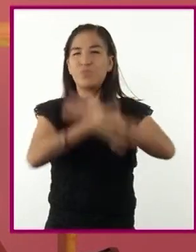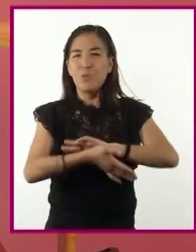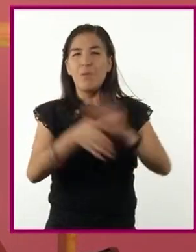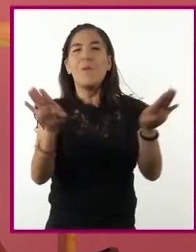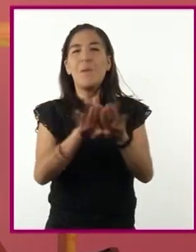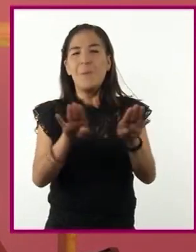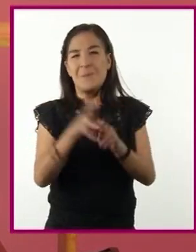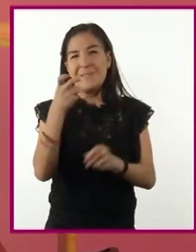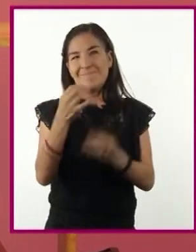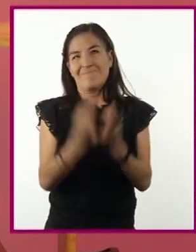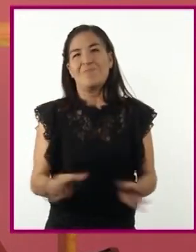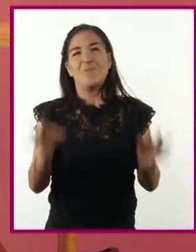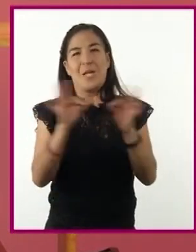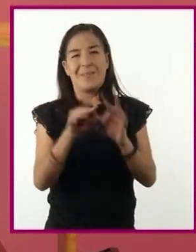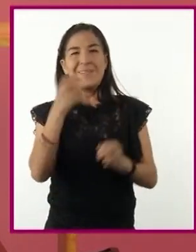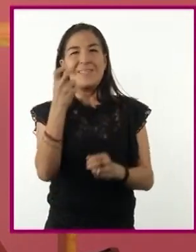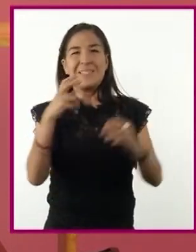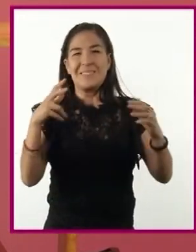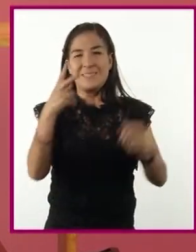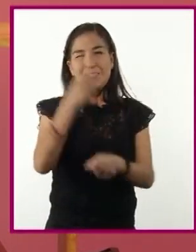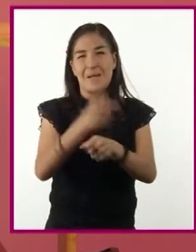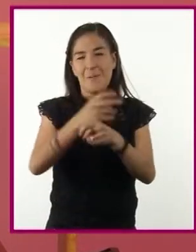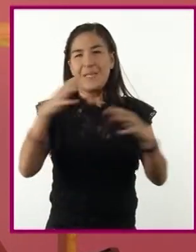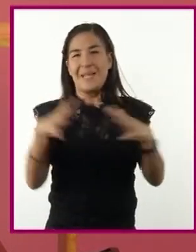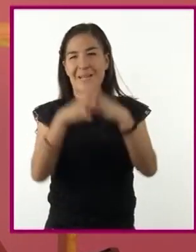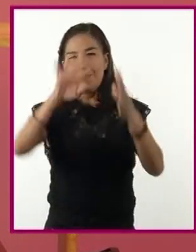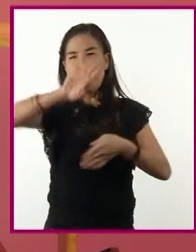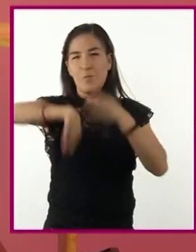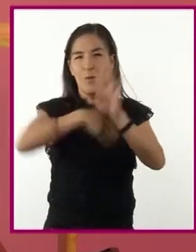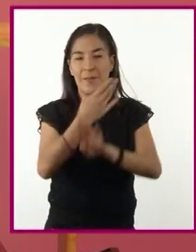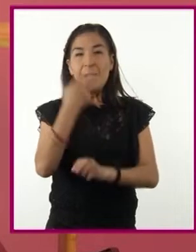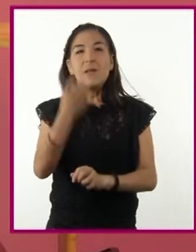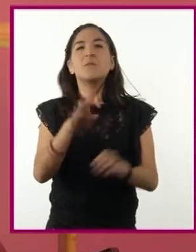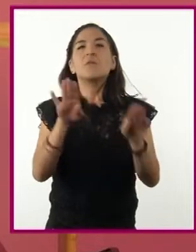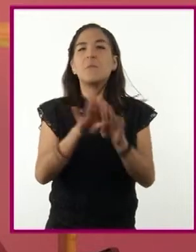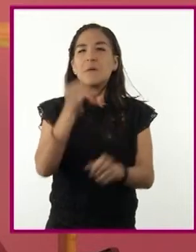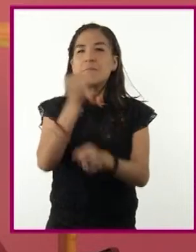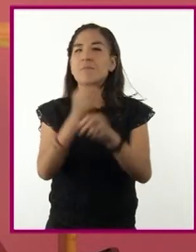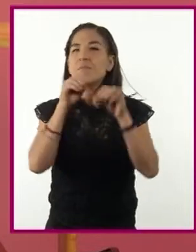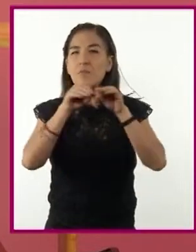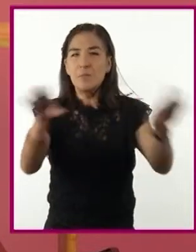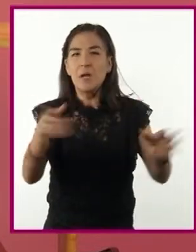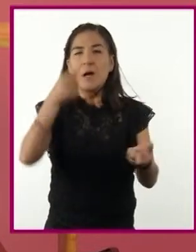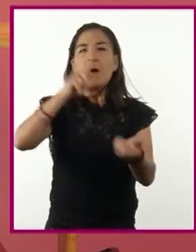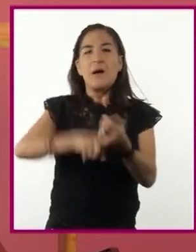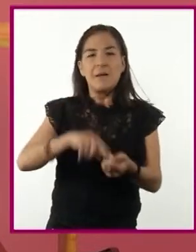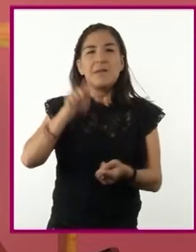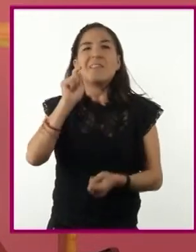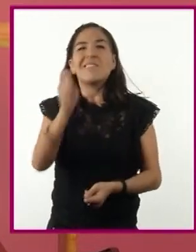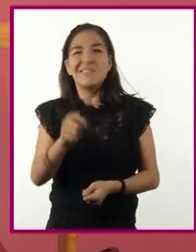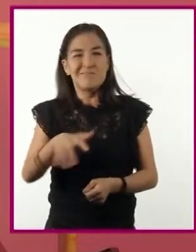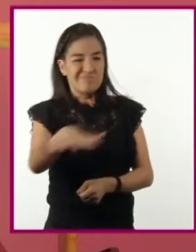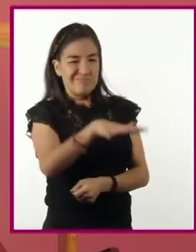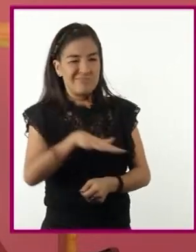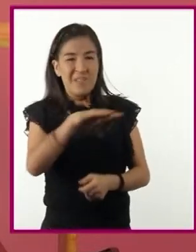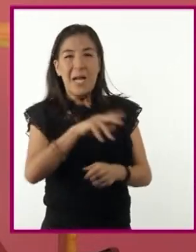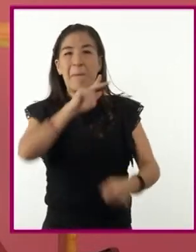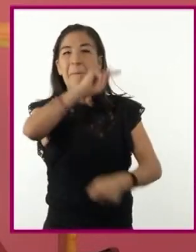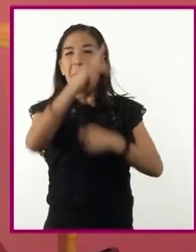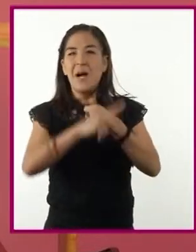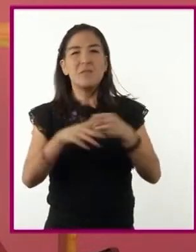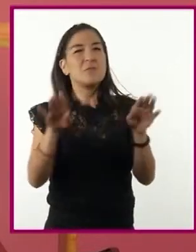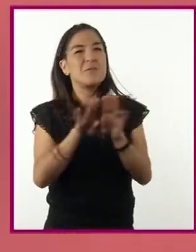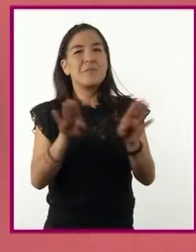durante la Segunda Guerra Mundial, ya que proporcionaba información que estaba sometida a censuras en la mayoría de los países